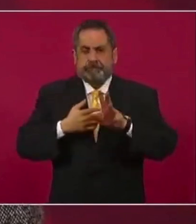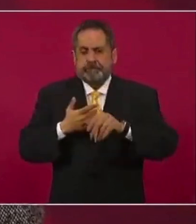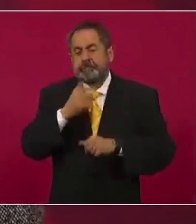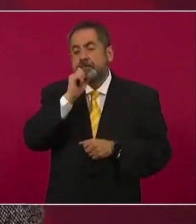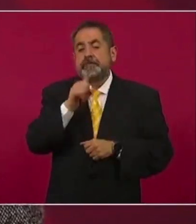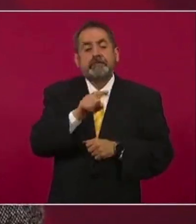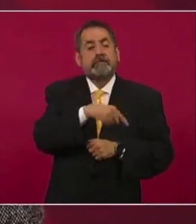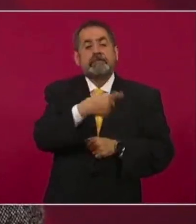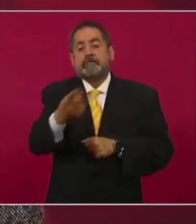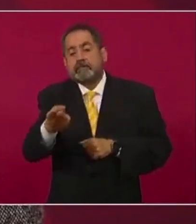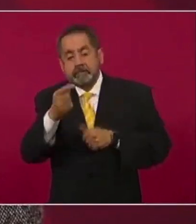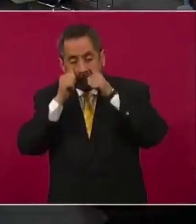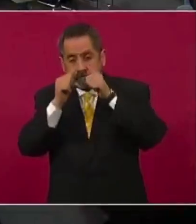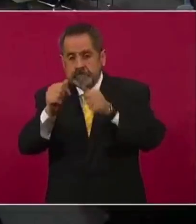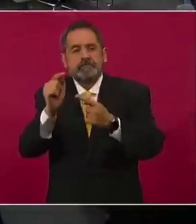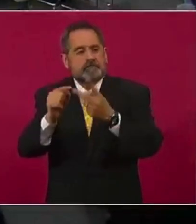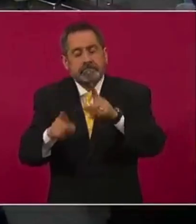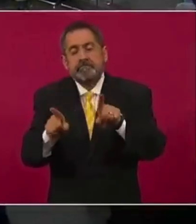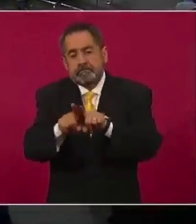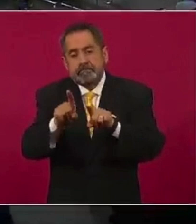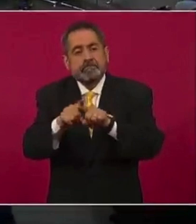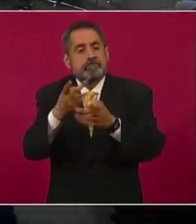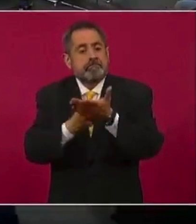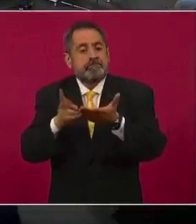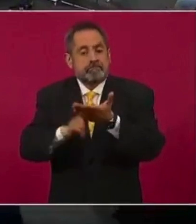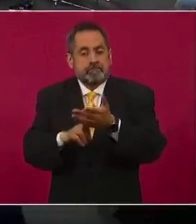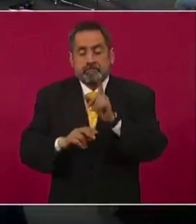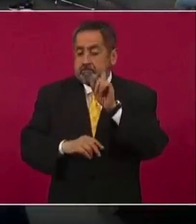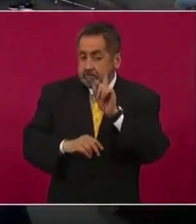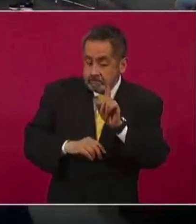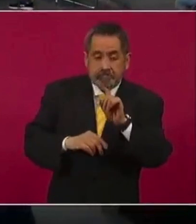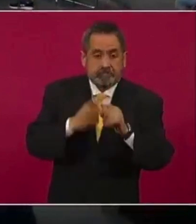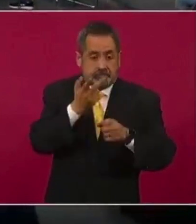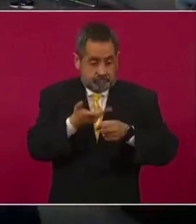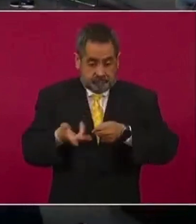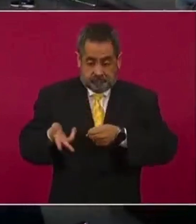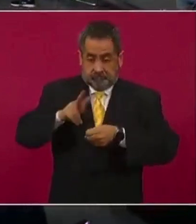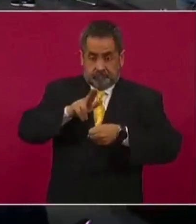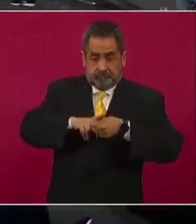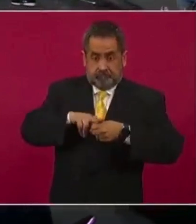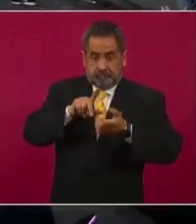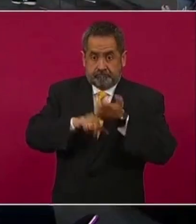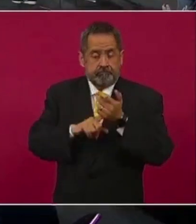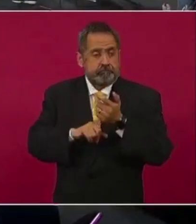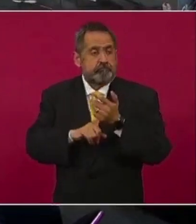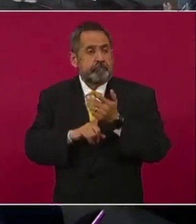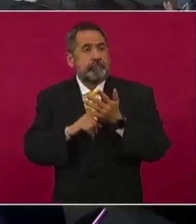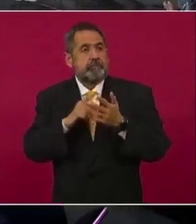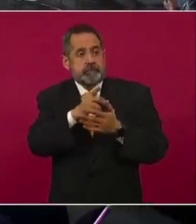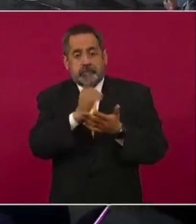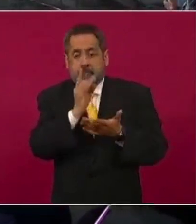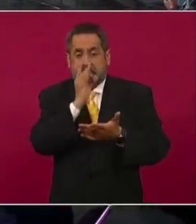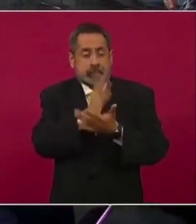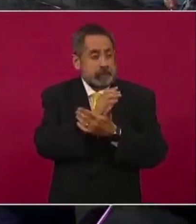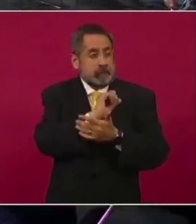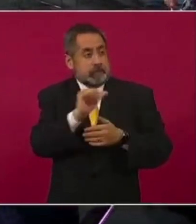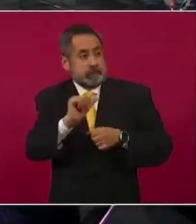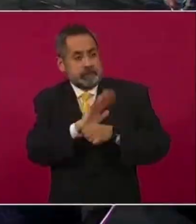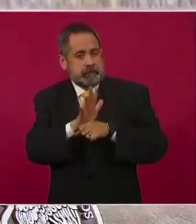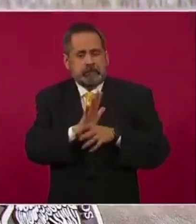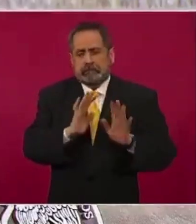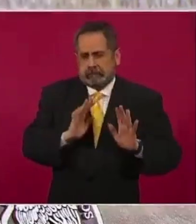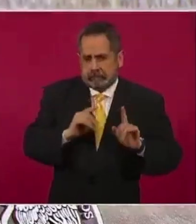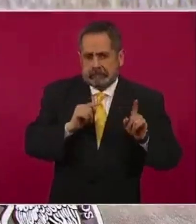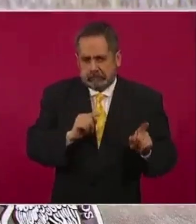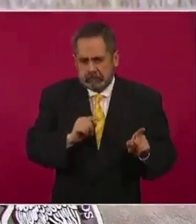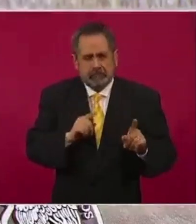mantengan en atención. Solo en los hospitales que hasta ahora no han sido necesarios, exclusivamente COVID se